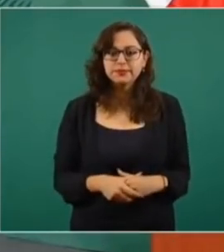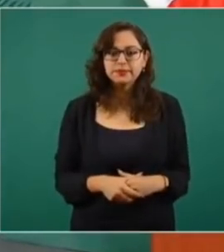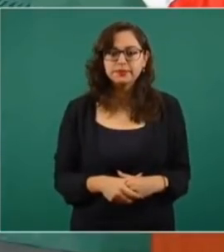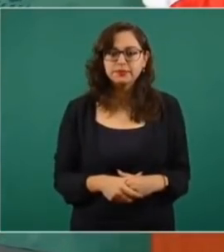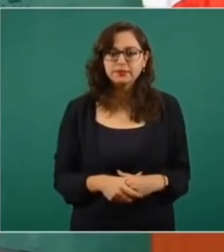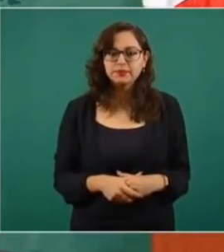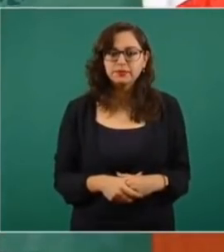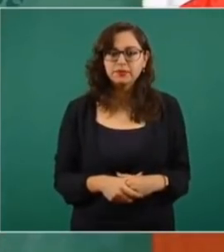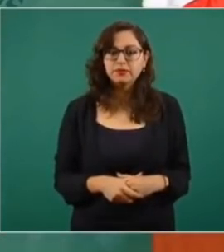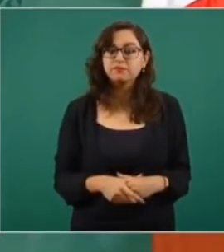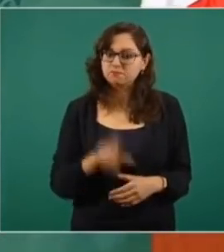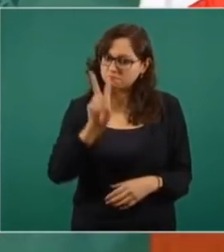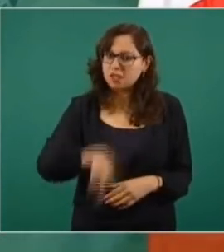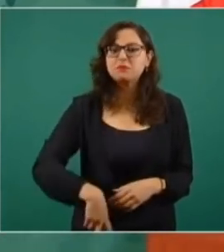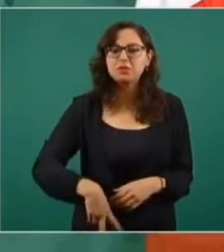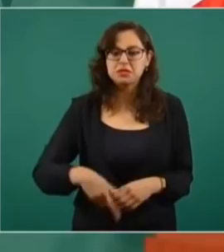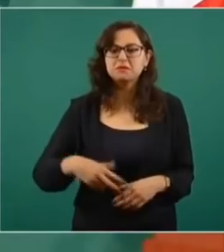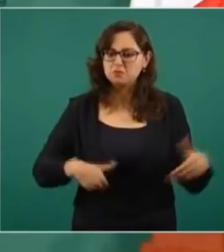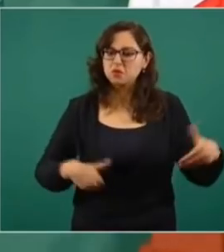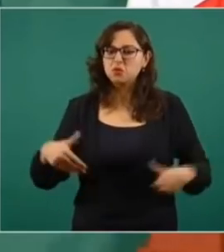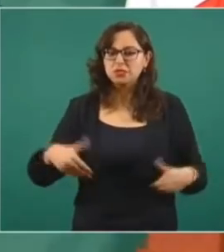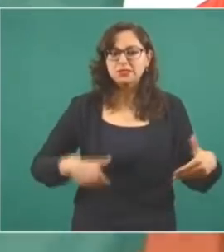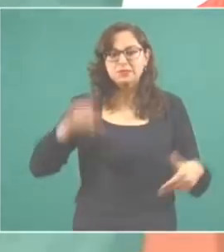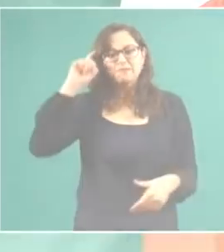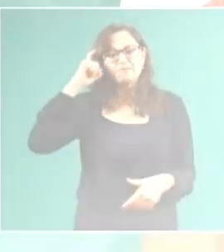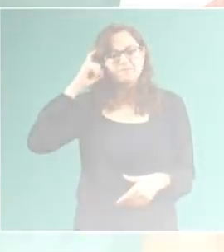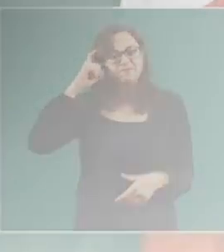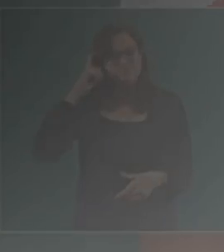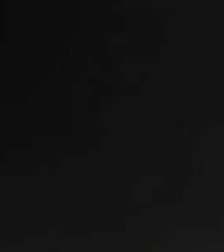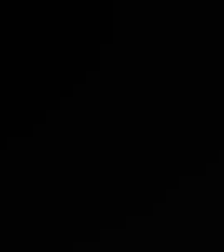Y me enoja mucho para qué te sigo diciendo más.